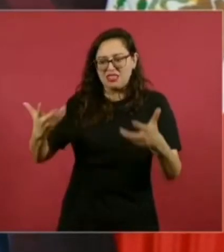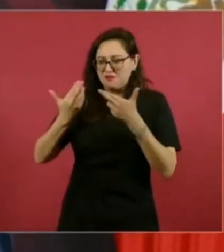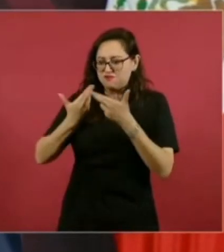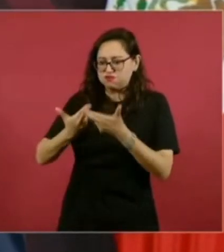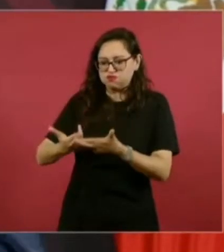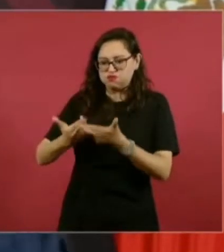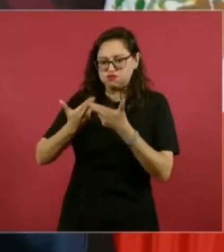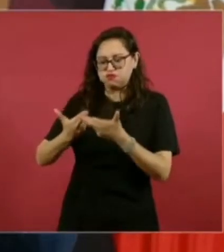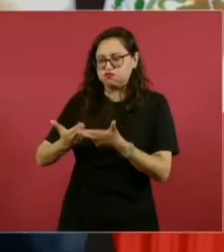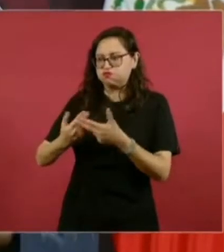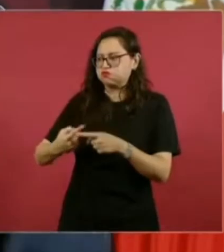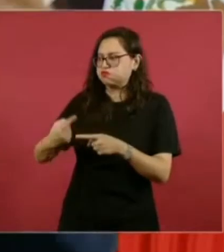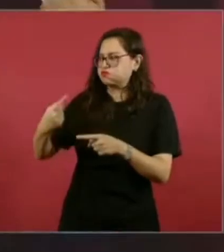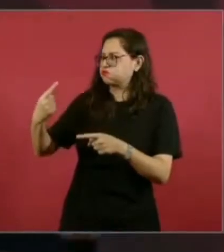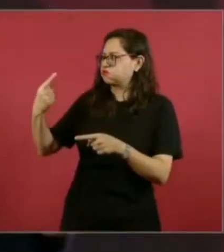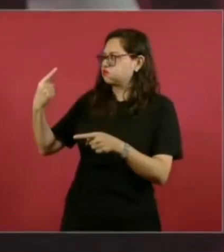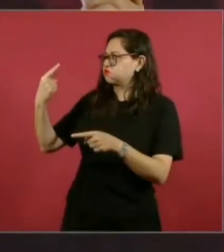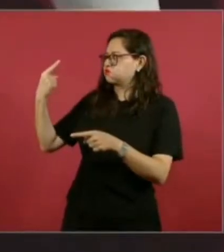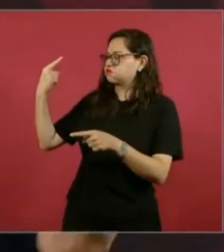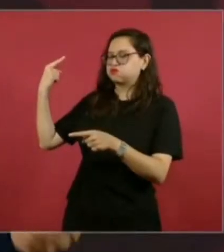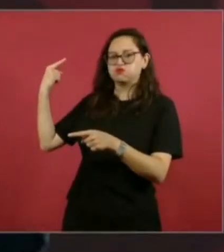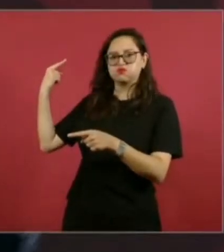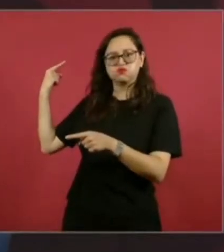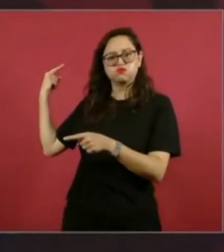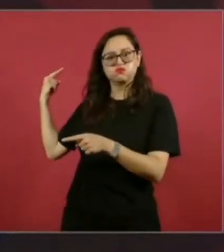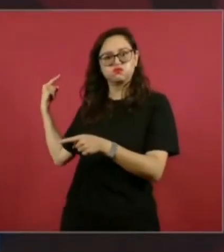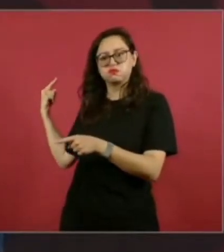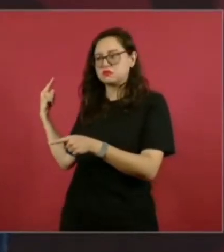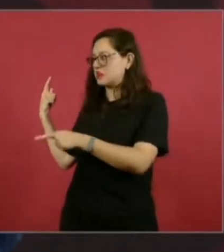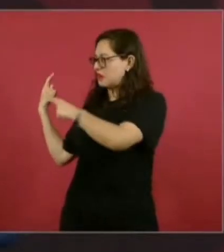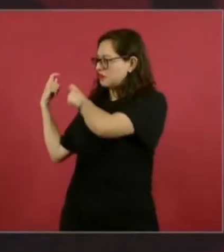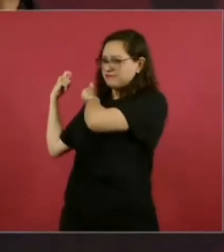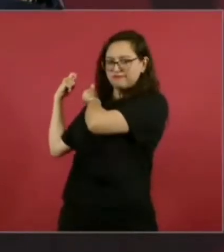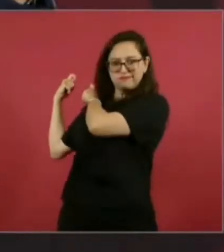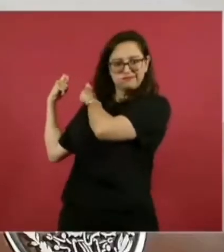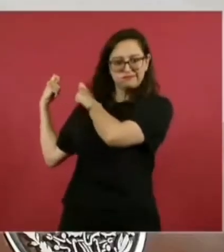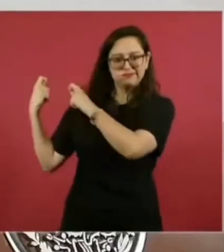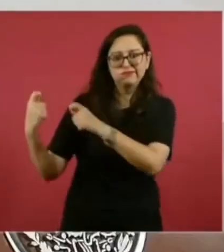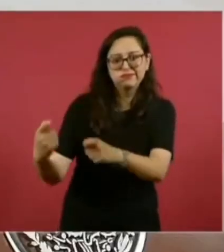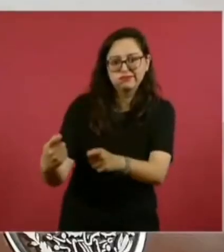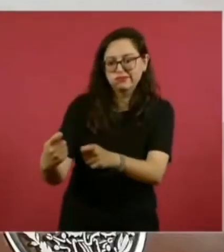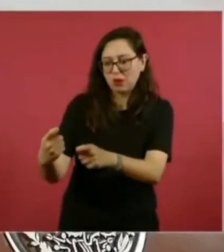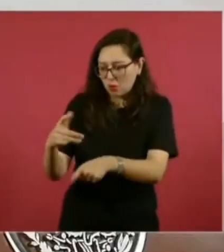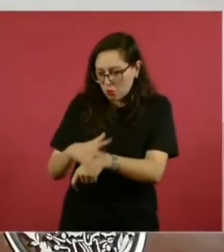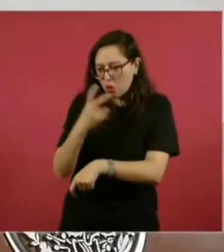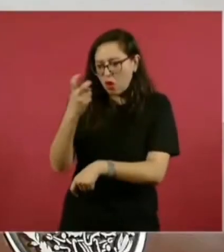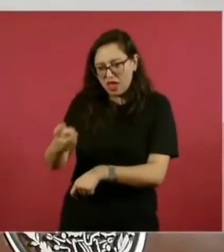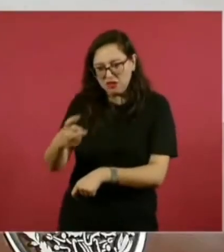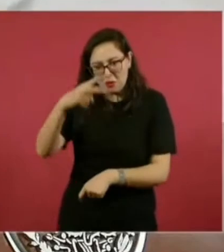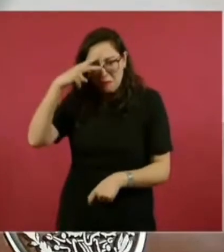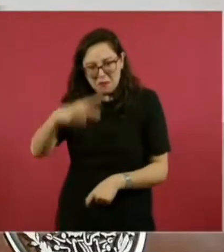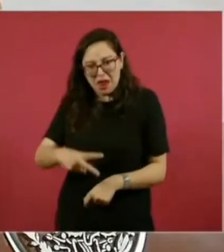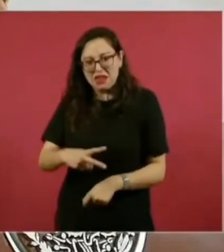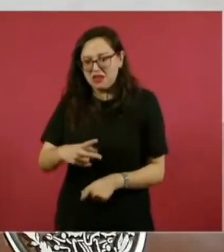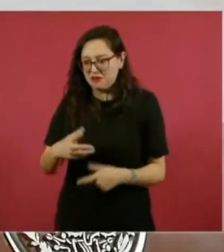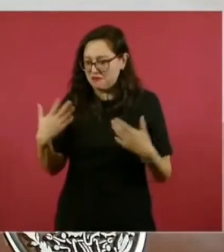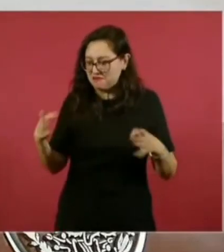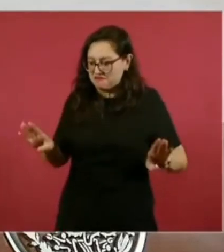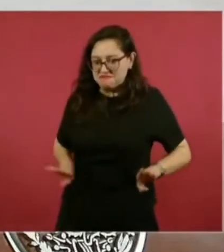quiero probar de que lo bueno que somos los mexicanos se lo debemos a nuestros